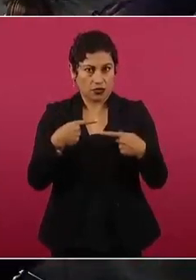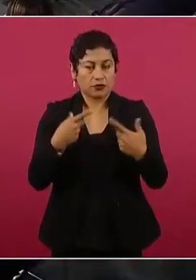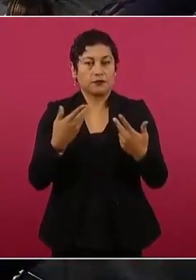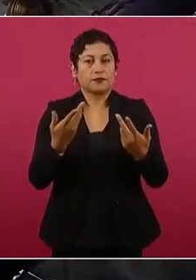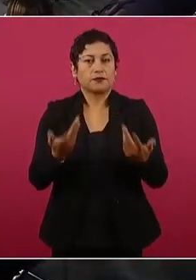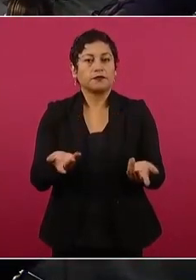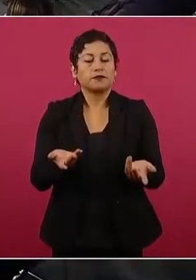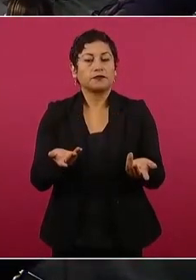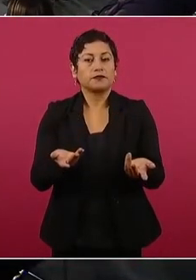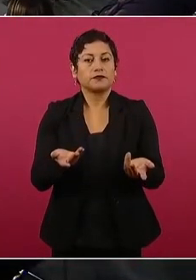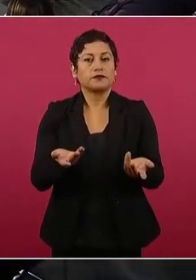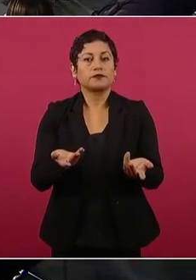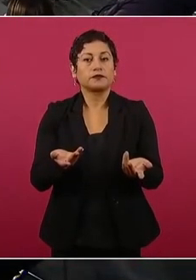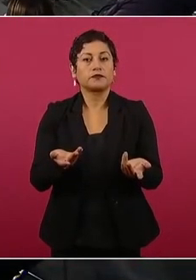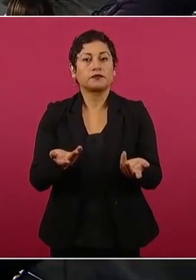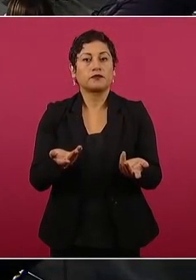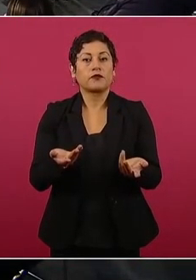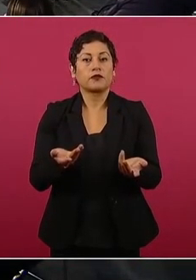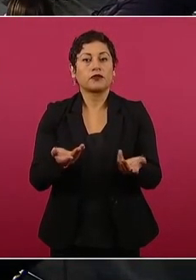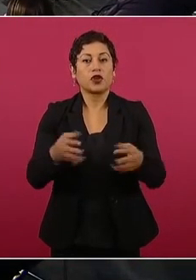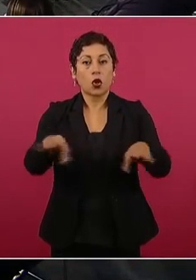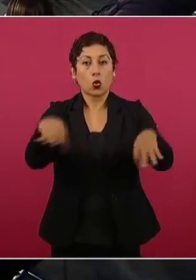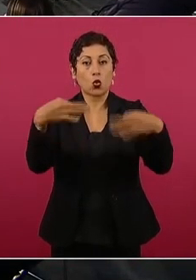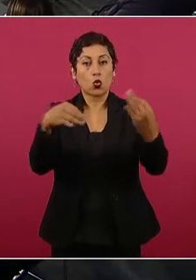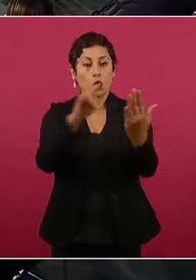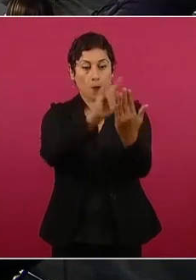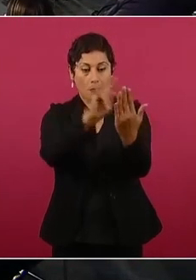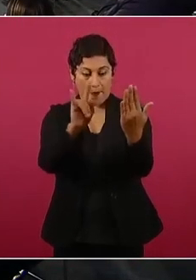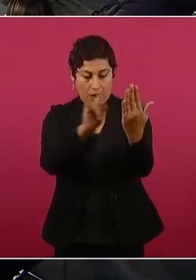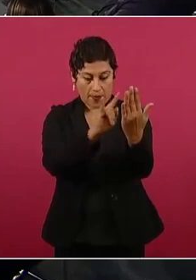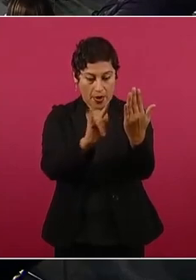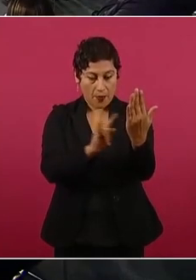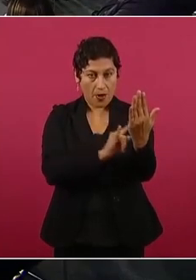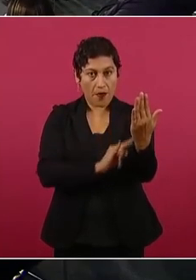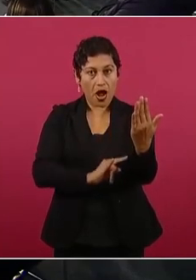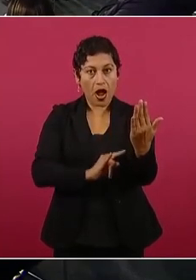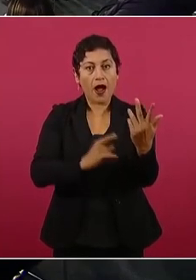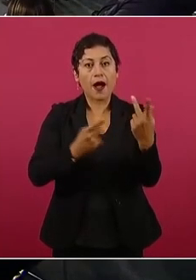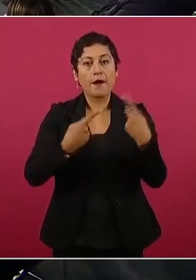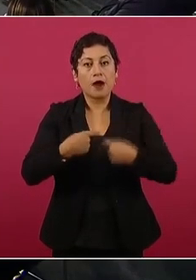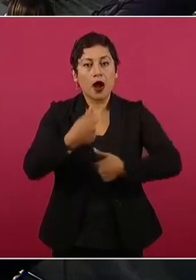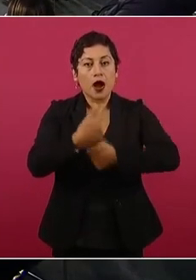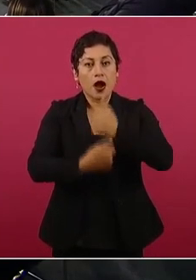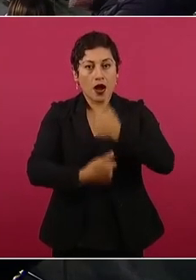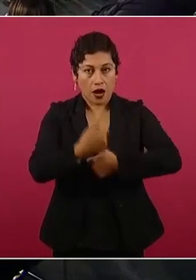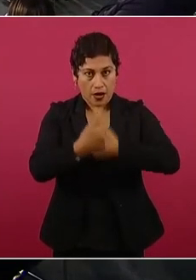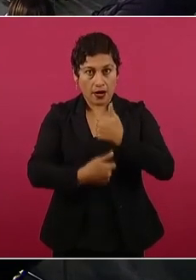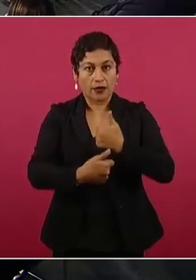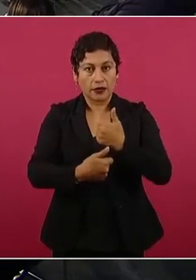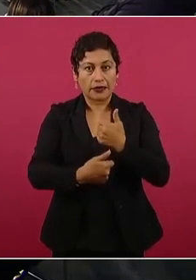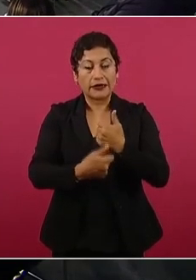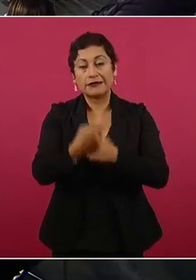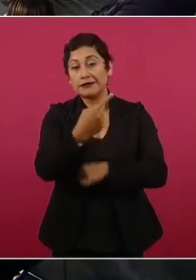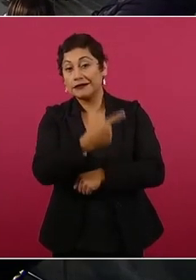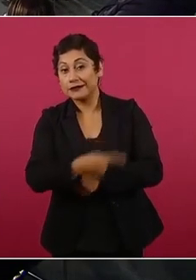las boletas de los 100 nombres